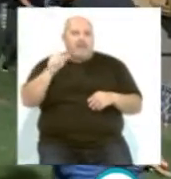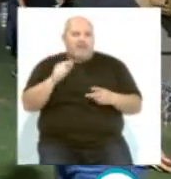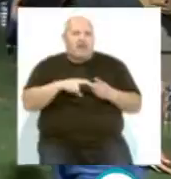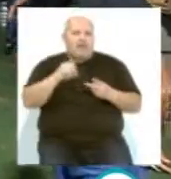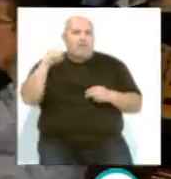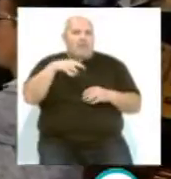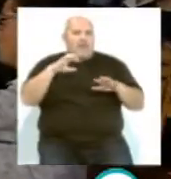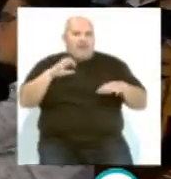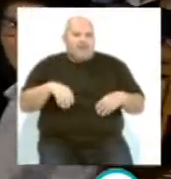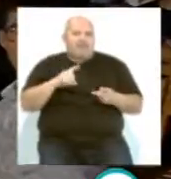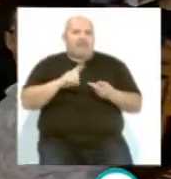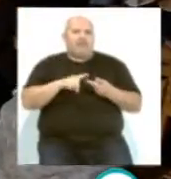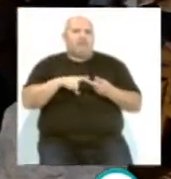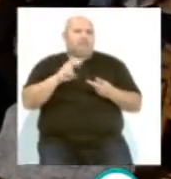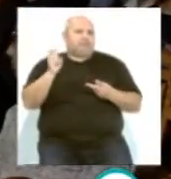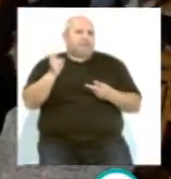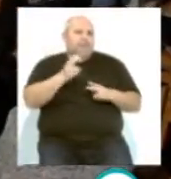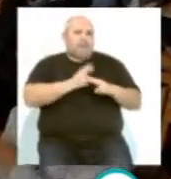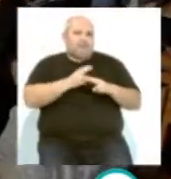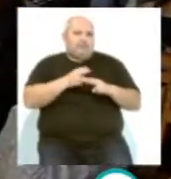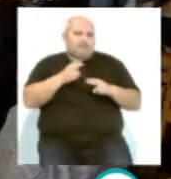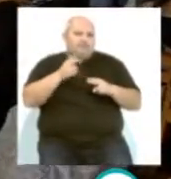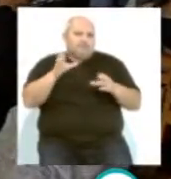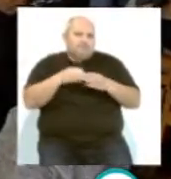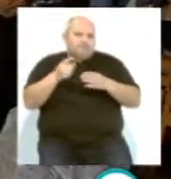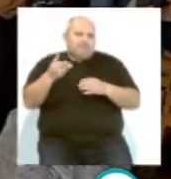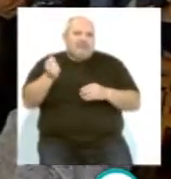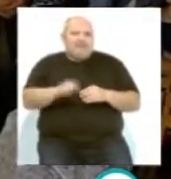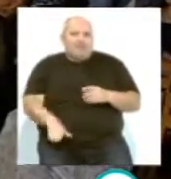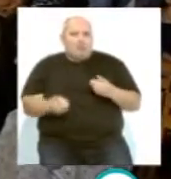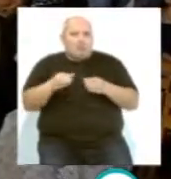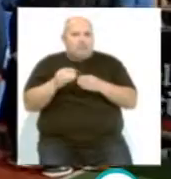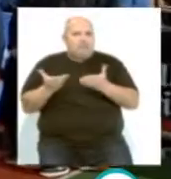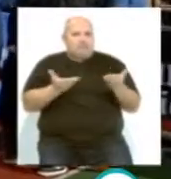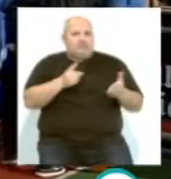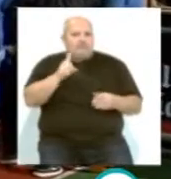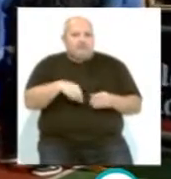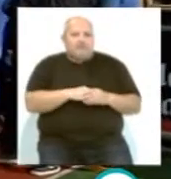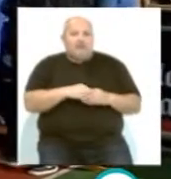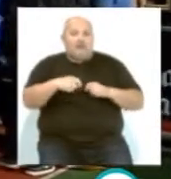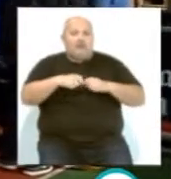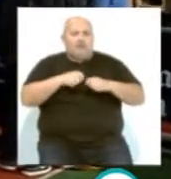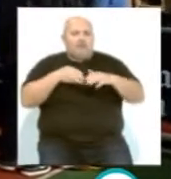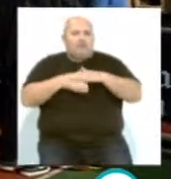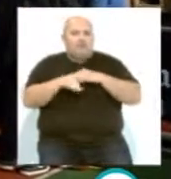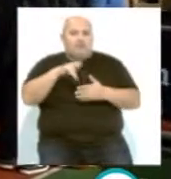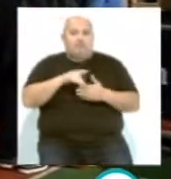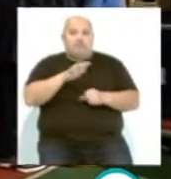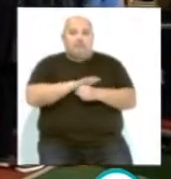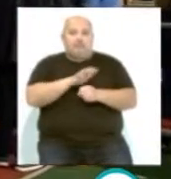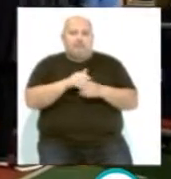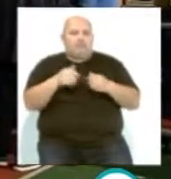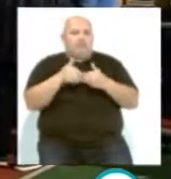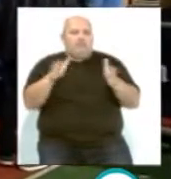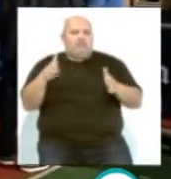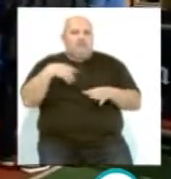la Luz de Cádiz, los Carnívales y los Niños sin Nombre y la Infantil, el Gran Show. Las entradas están desde este martes